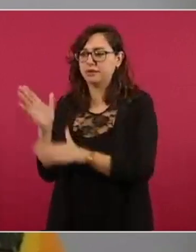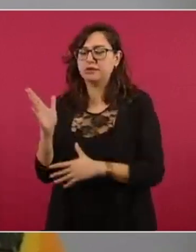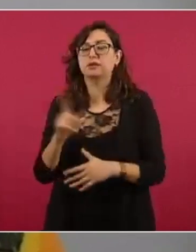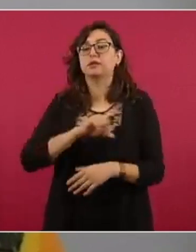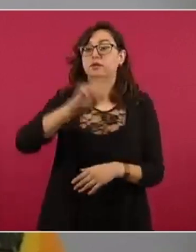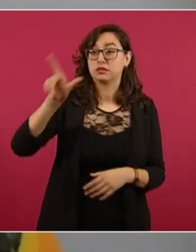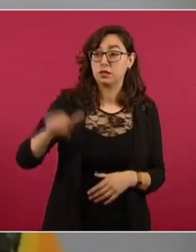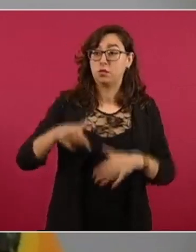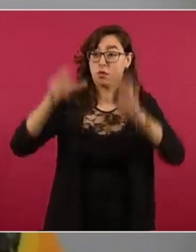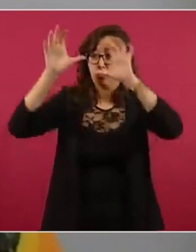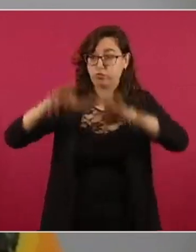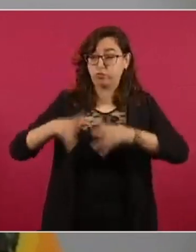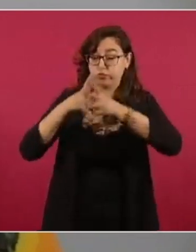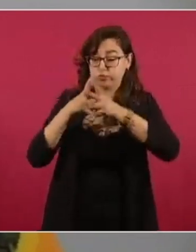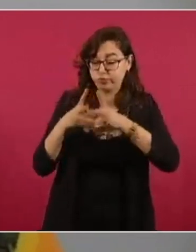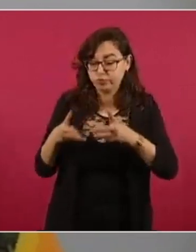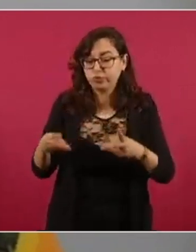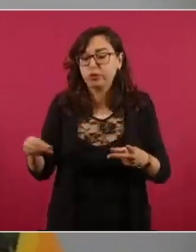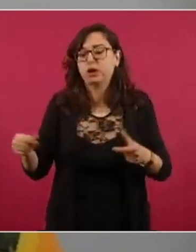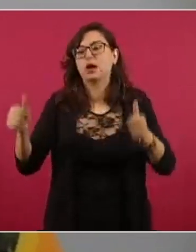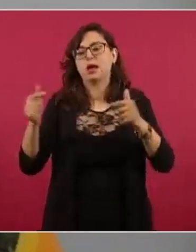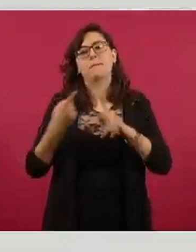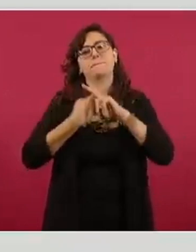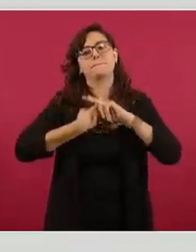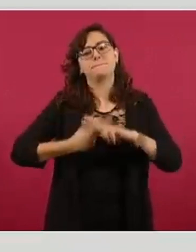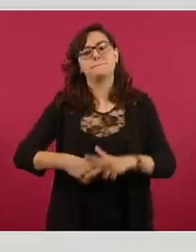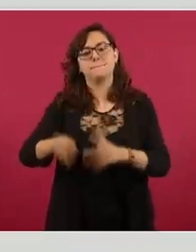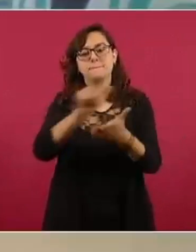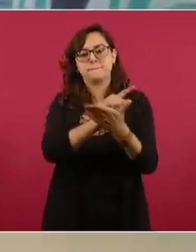la la primeramente la autopista 200 desde San Antonio